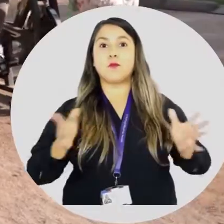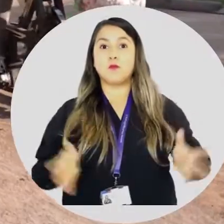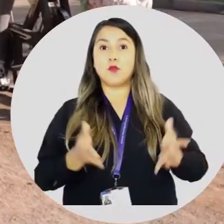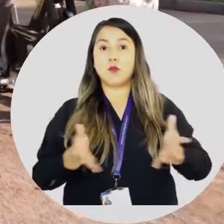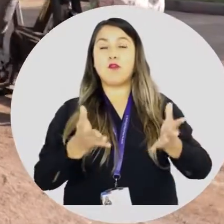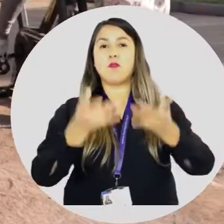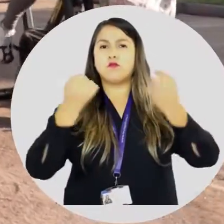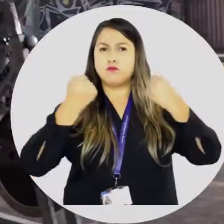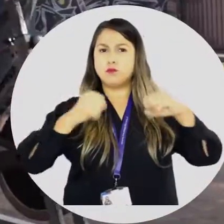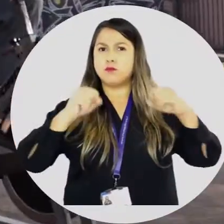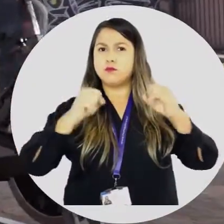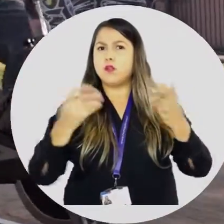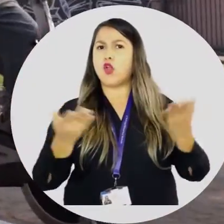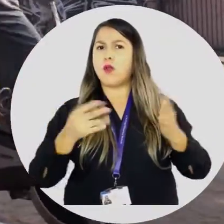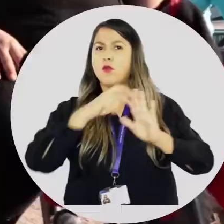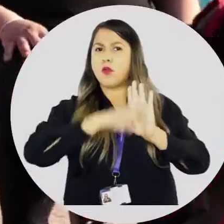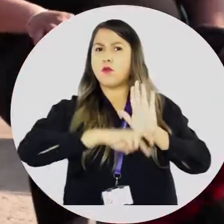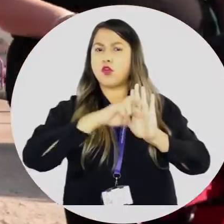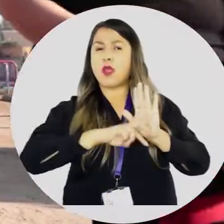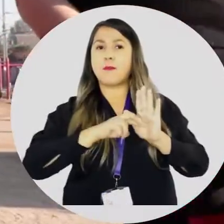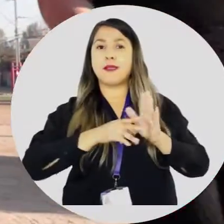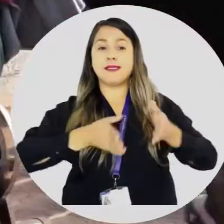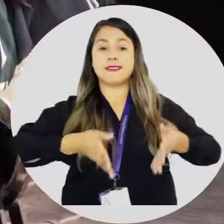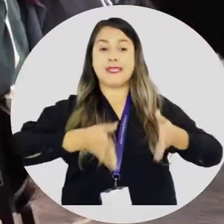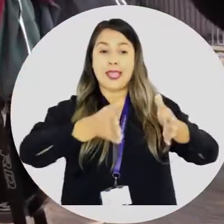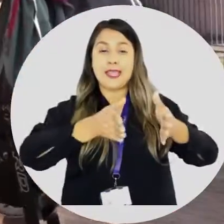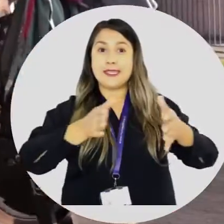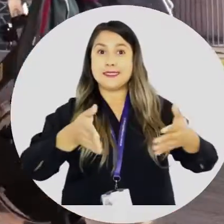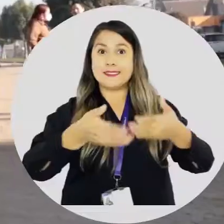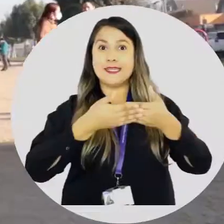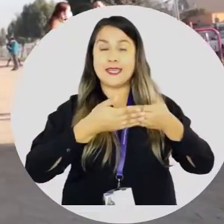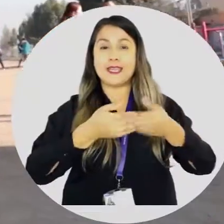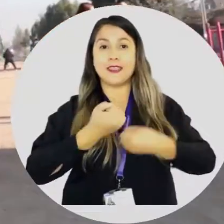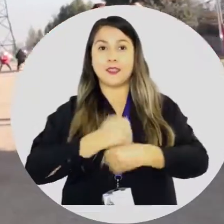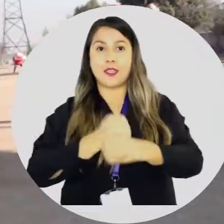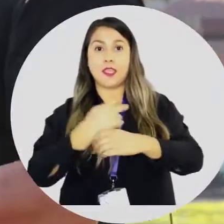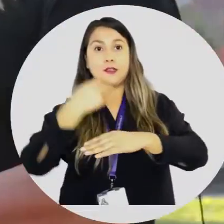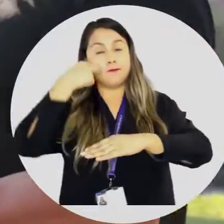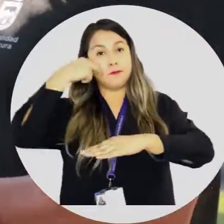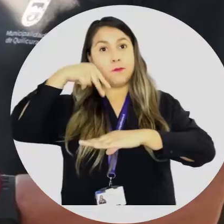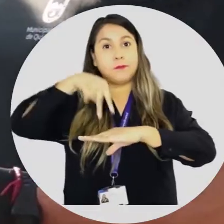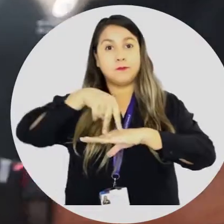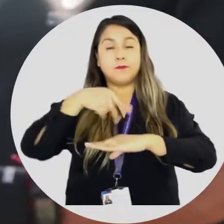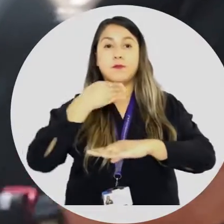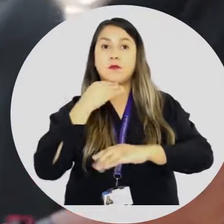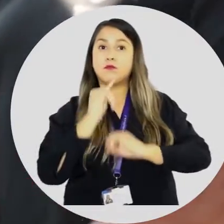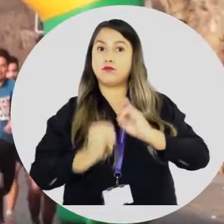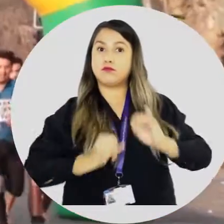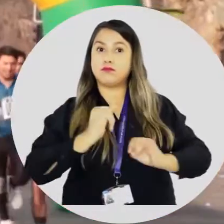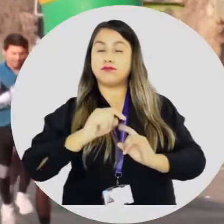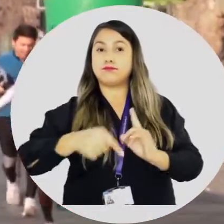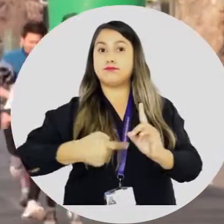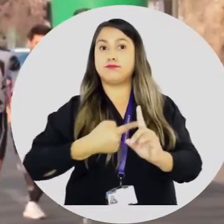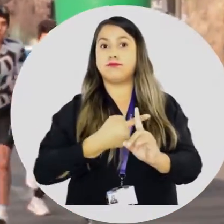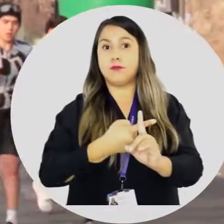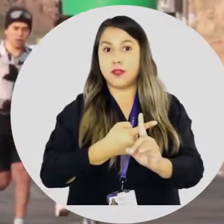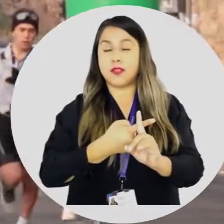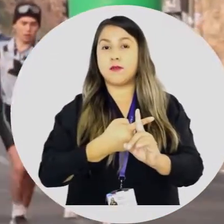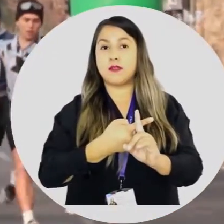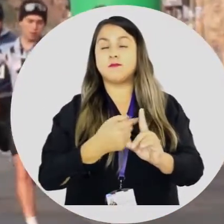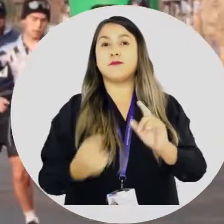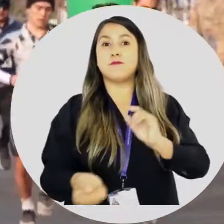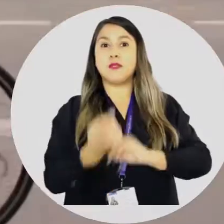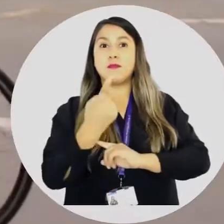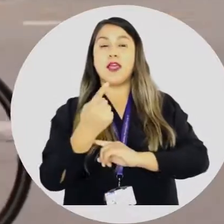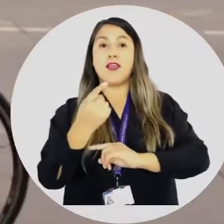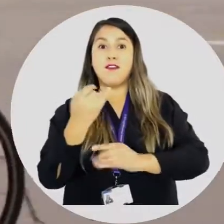Promovemos el deporte por medio del programa Cierre de Calles, talleres presenciales y online, además de concretar las